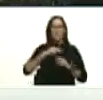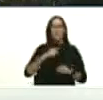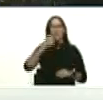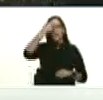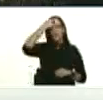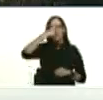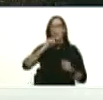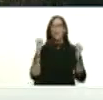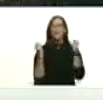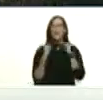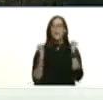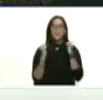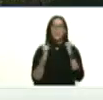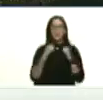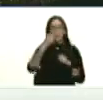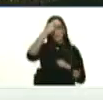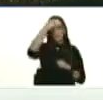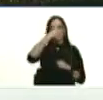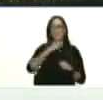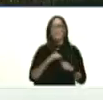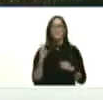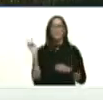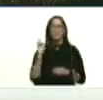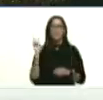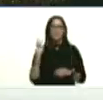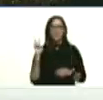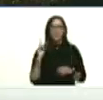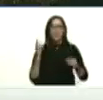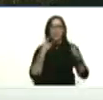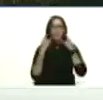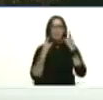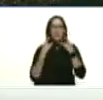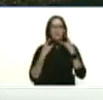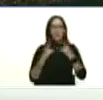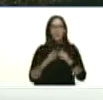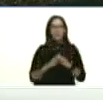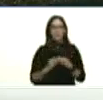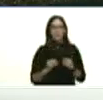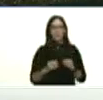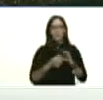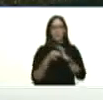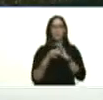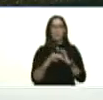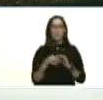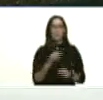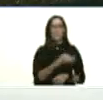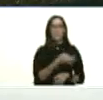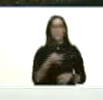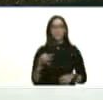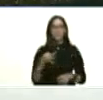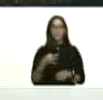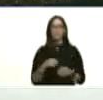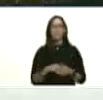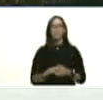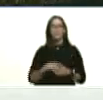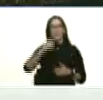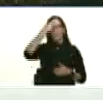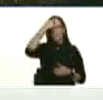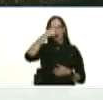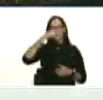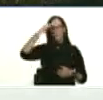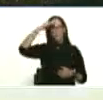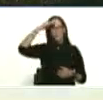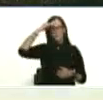al pueblo de Venezuela activados todos en unión perfecta cívico militar